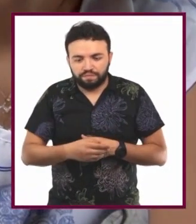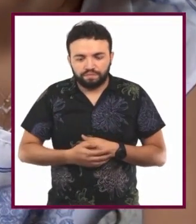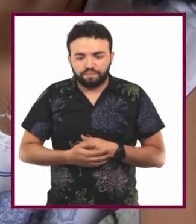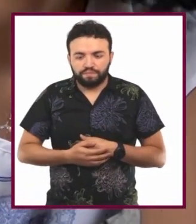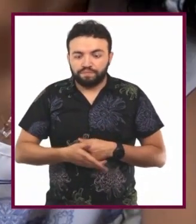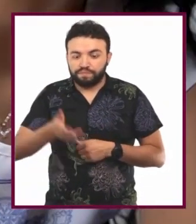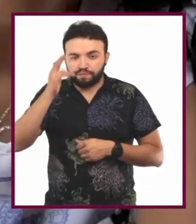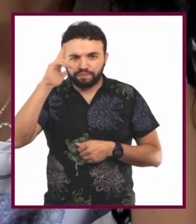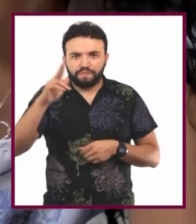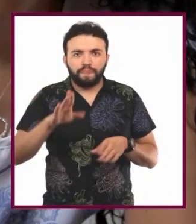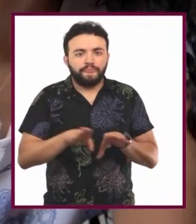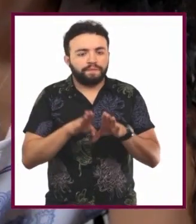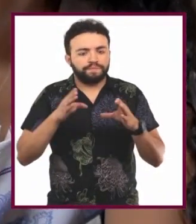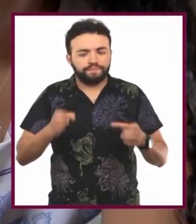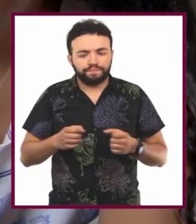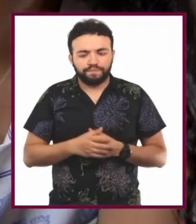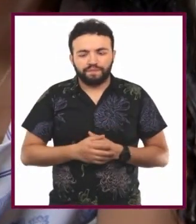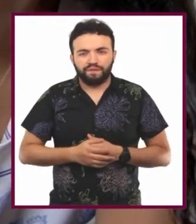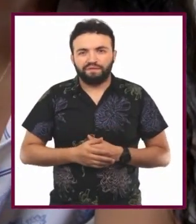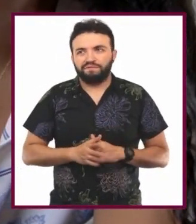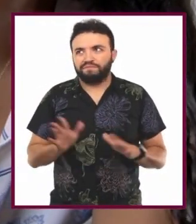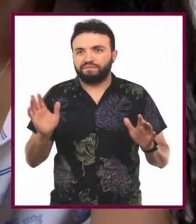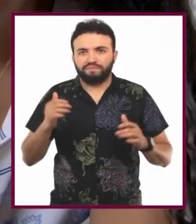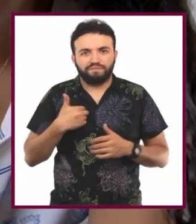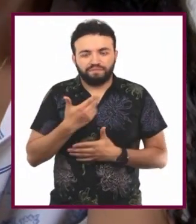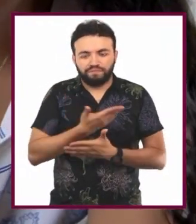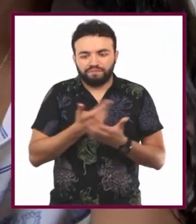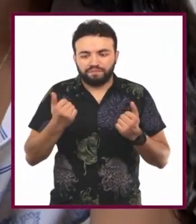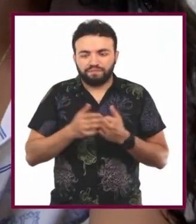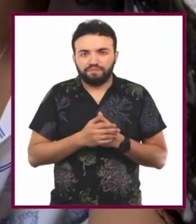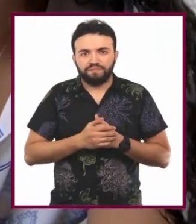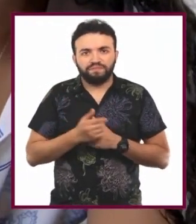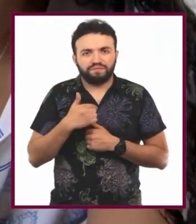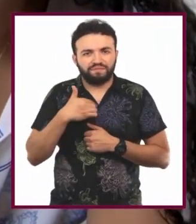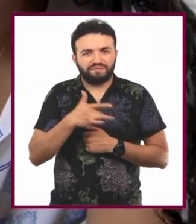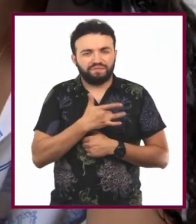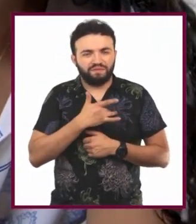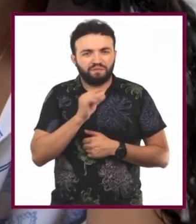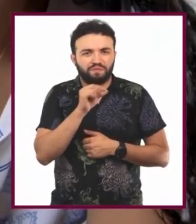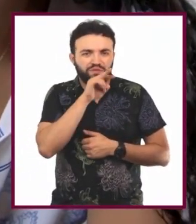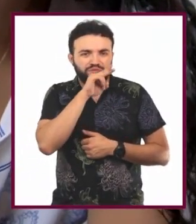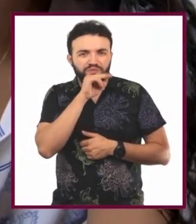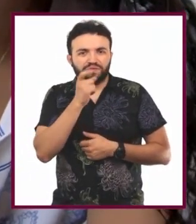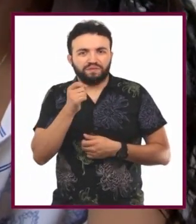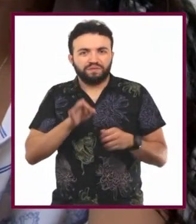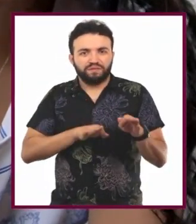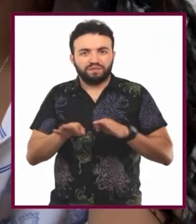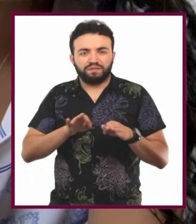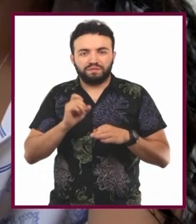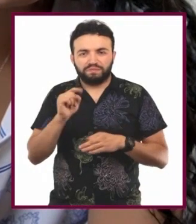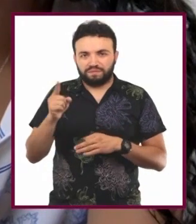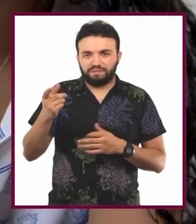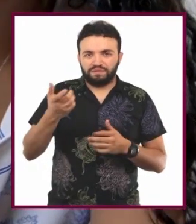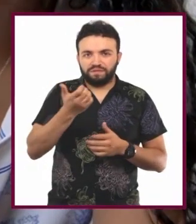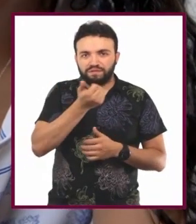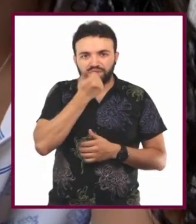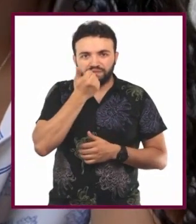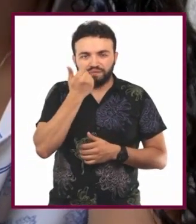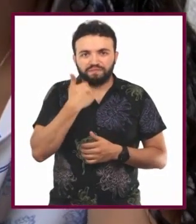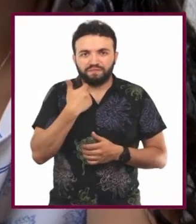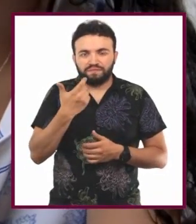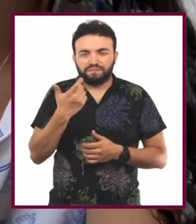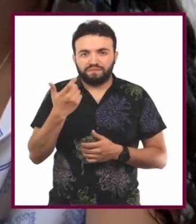Hola Juliana, ¿cómo estás? Ay, no sé. Fíjate que me siento un poco angustiada con el trabajo de la clase que nos dejaron